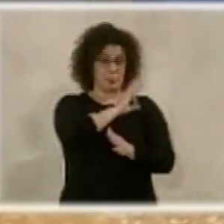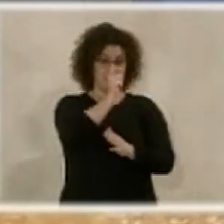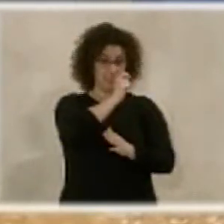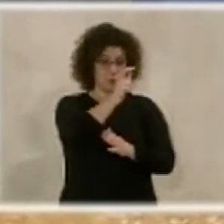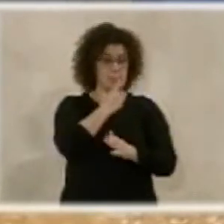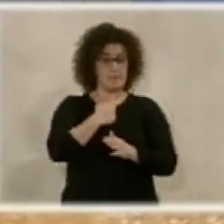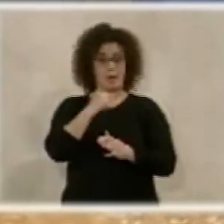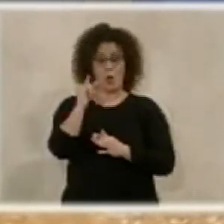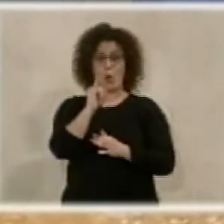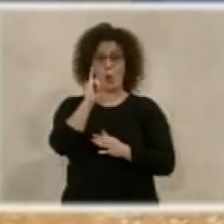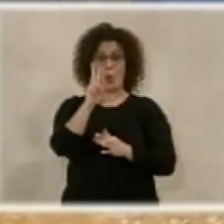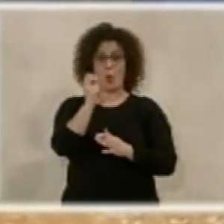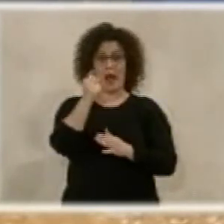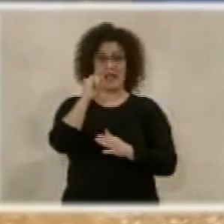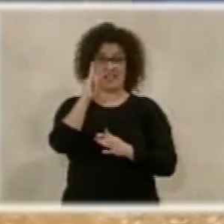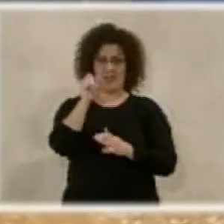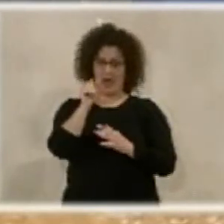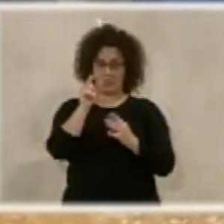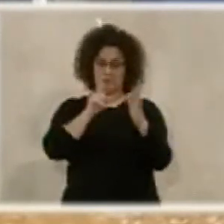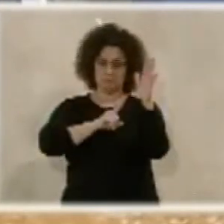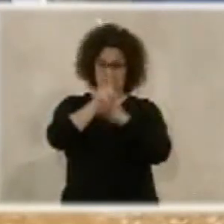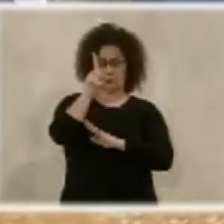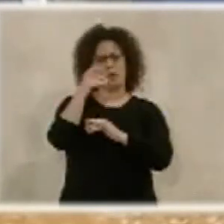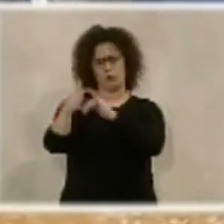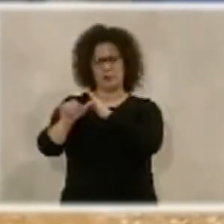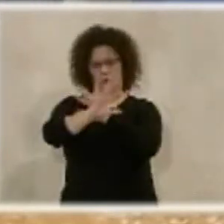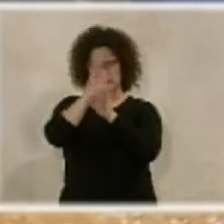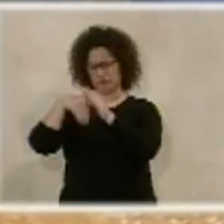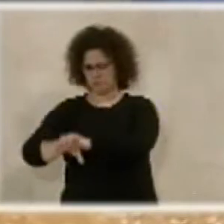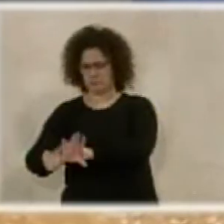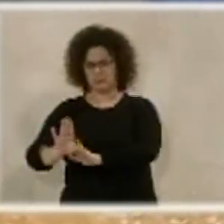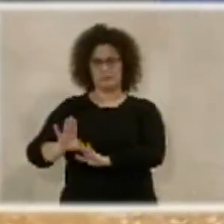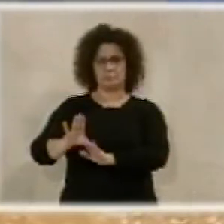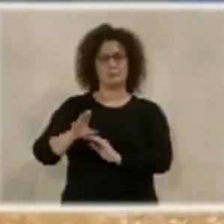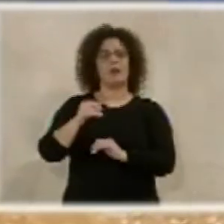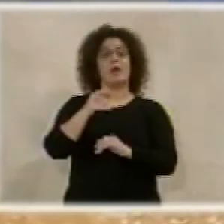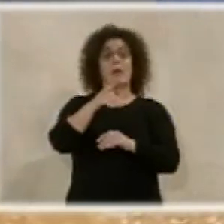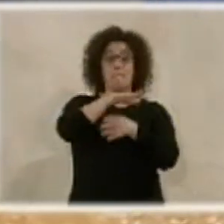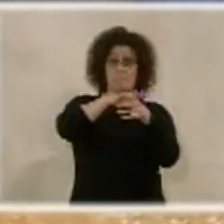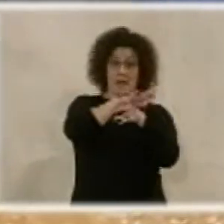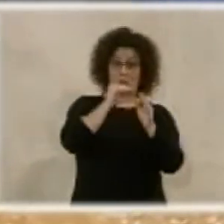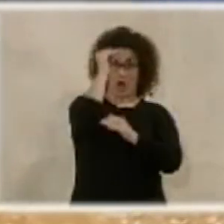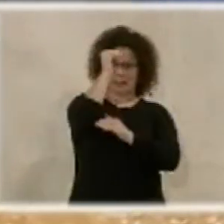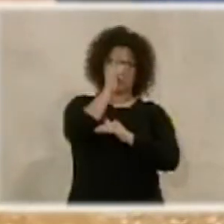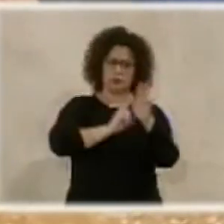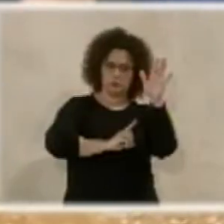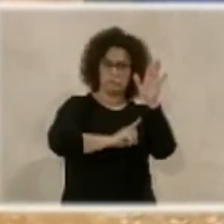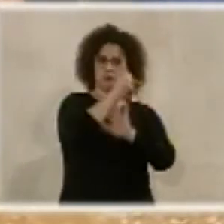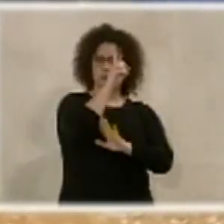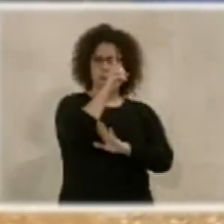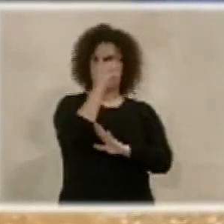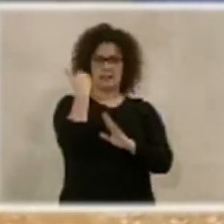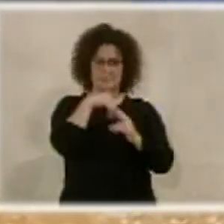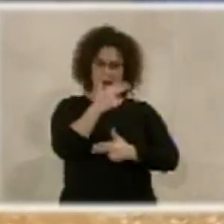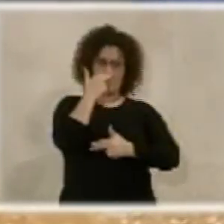Como de la Juáida, lo voy a dejar para el último. Hemos avanzado con el peri del Barrio Alto. De hecho, están